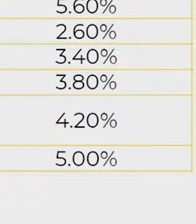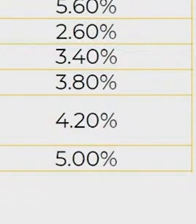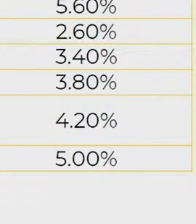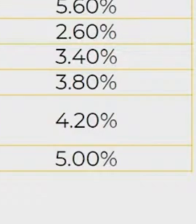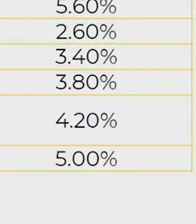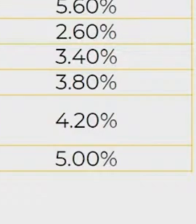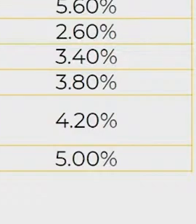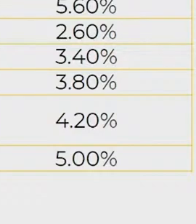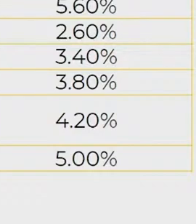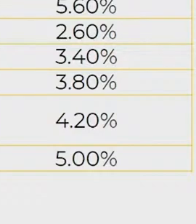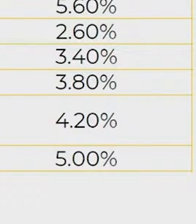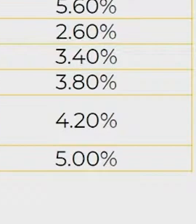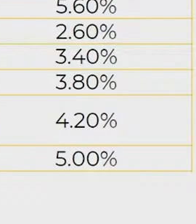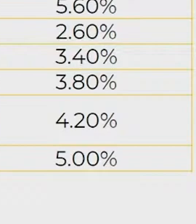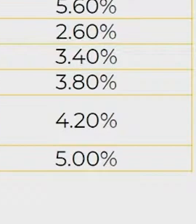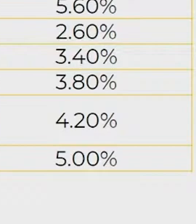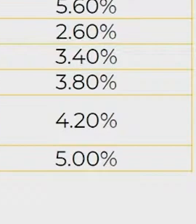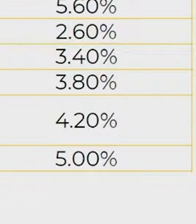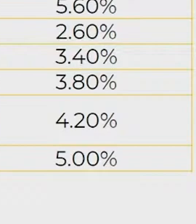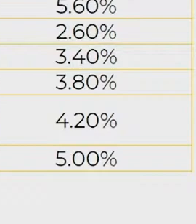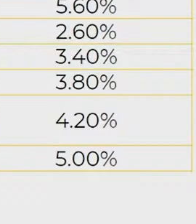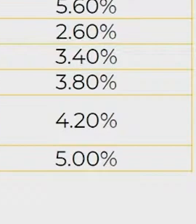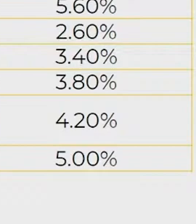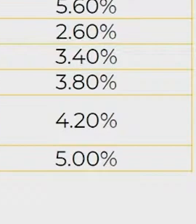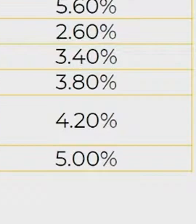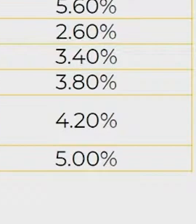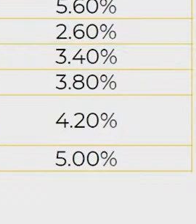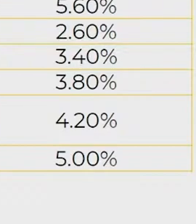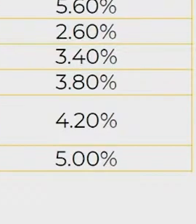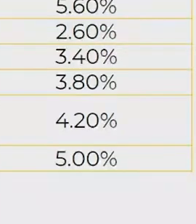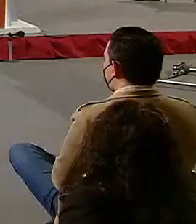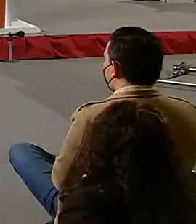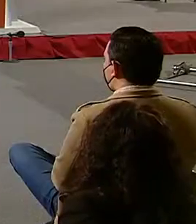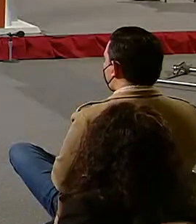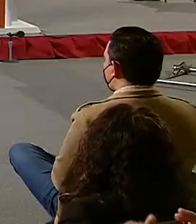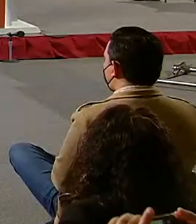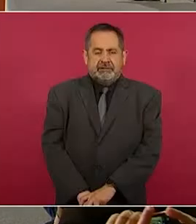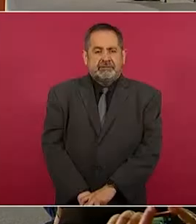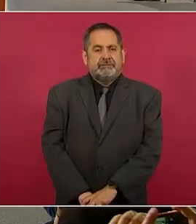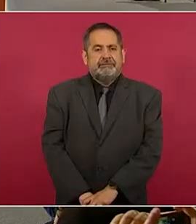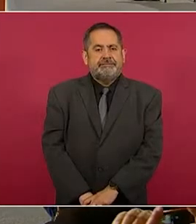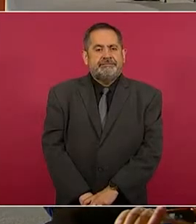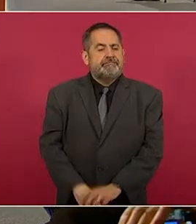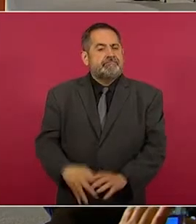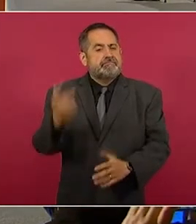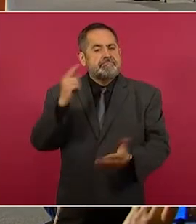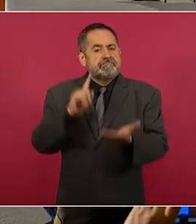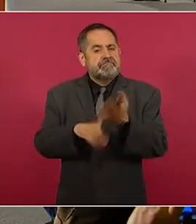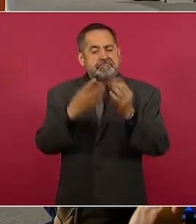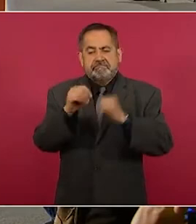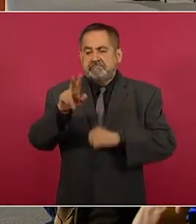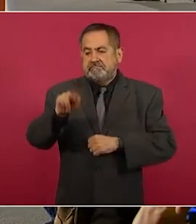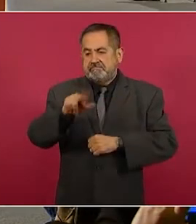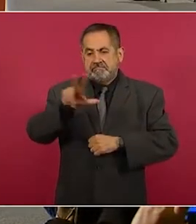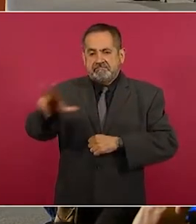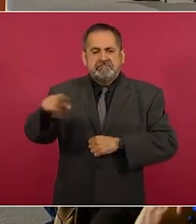democrática, pero en 1988 obtuve